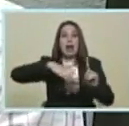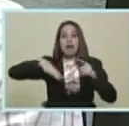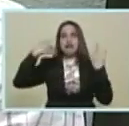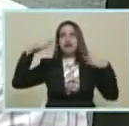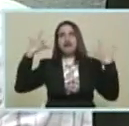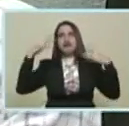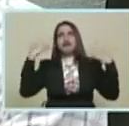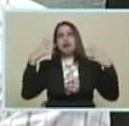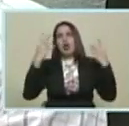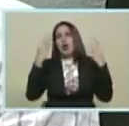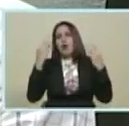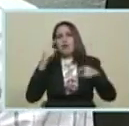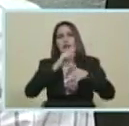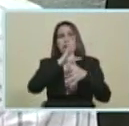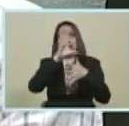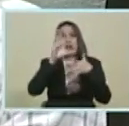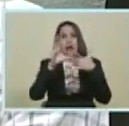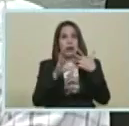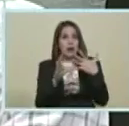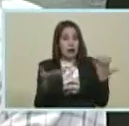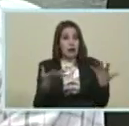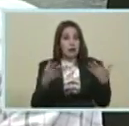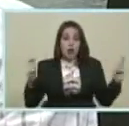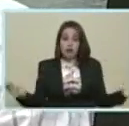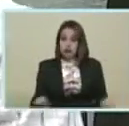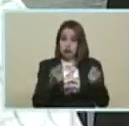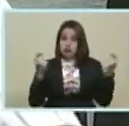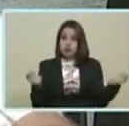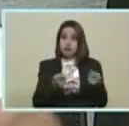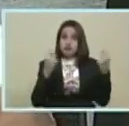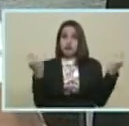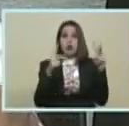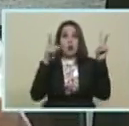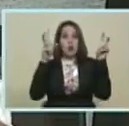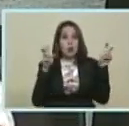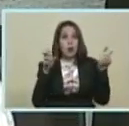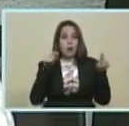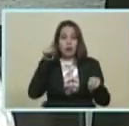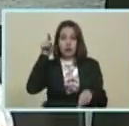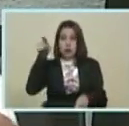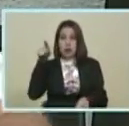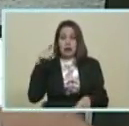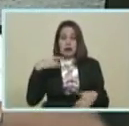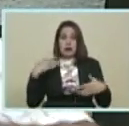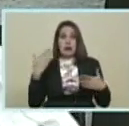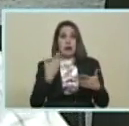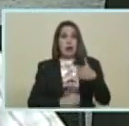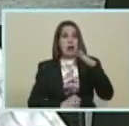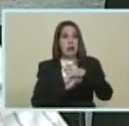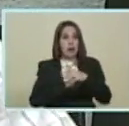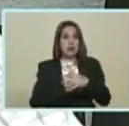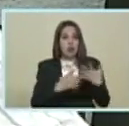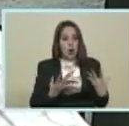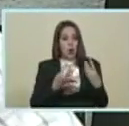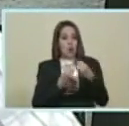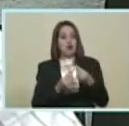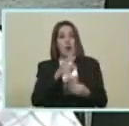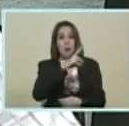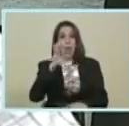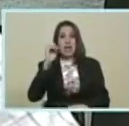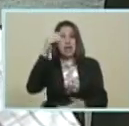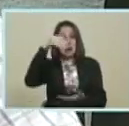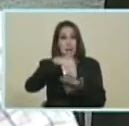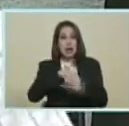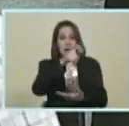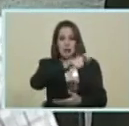detalles Entonces vamos a hacer un impulso Presidente Como usted nos va a colocar 20 mil muchachos Para agricultura urbana